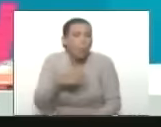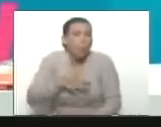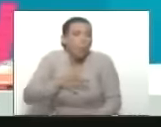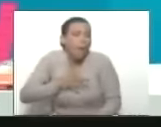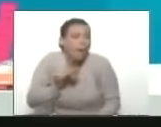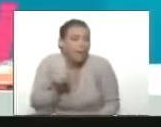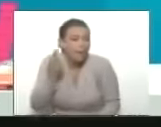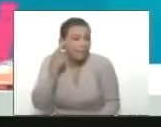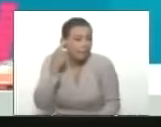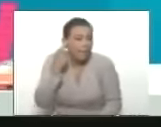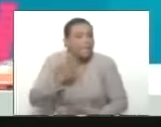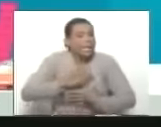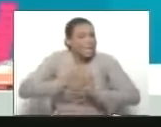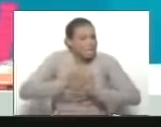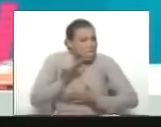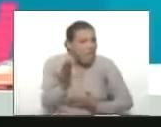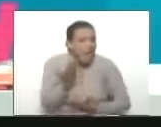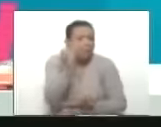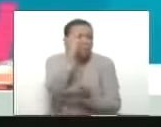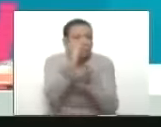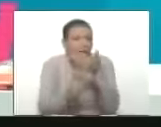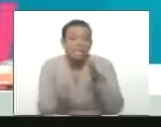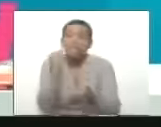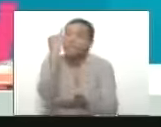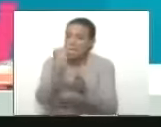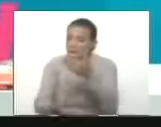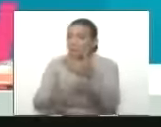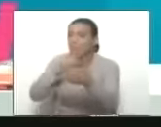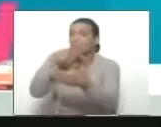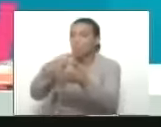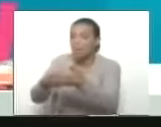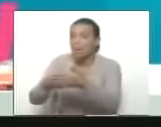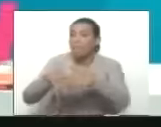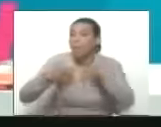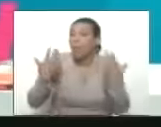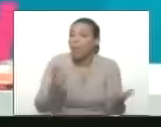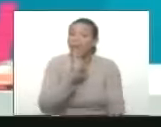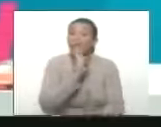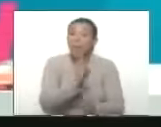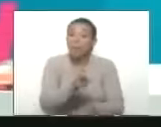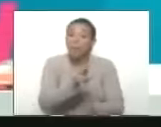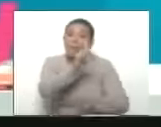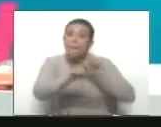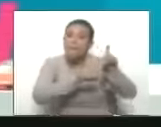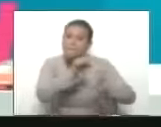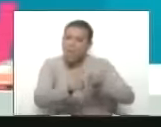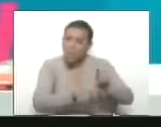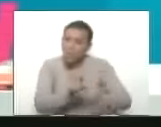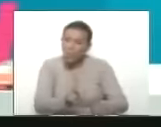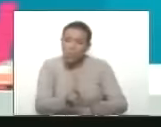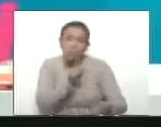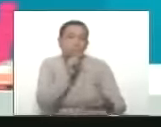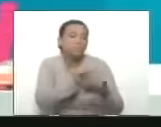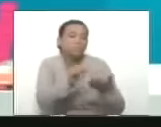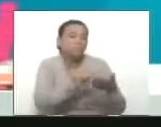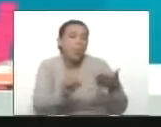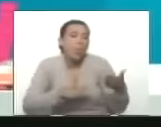Oído, porque responden una encuesta, te inscribes, te incorporas a la gran misión y respondes una encuesta, una consulta que hacemos.